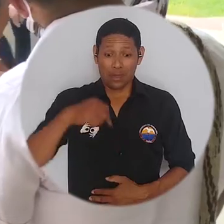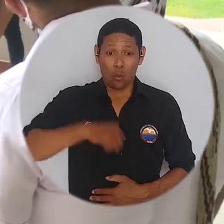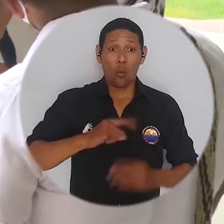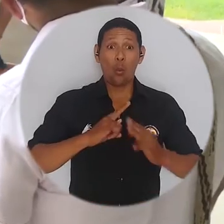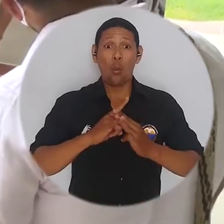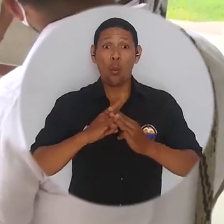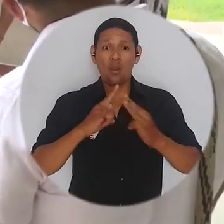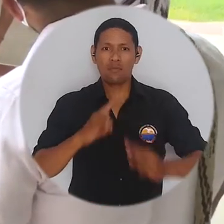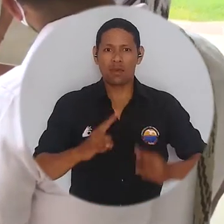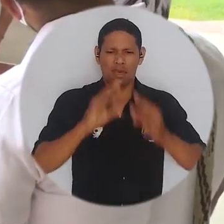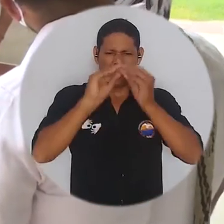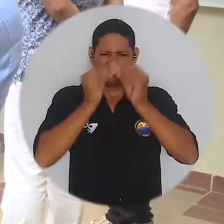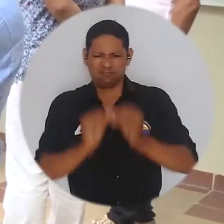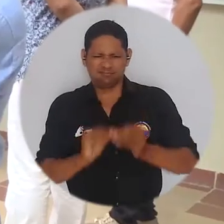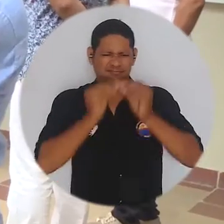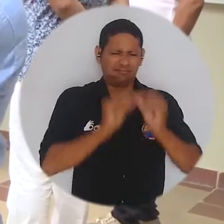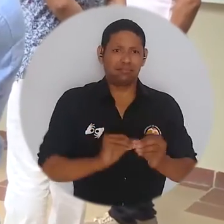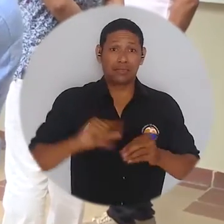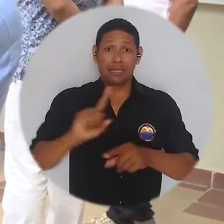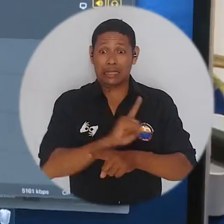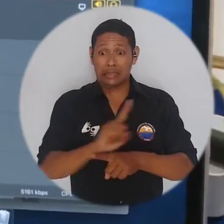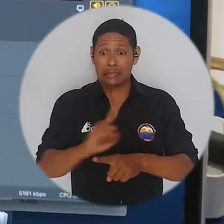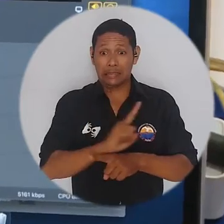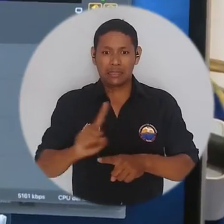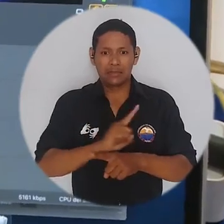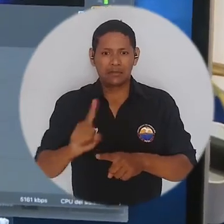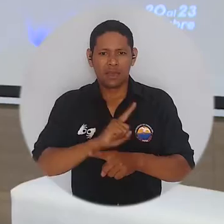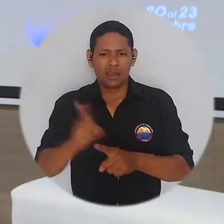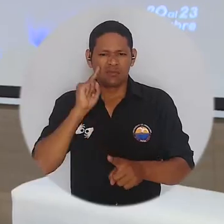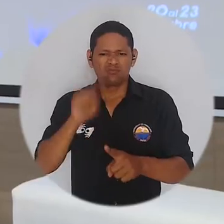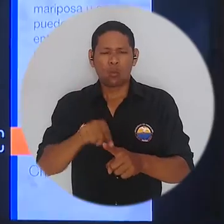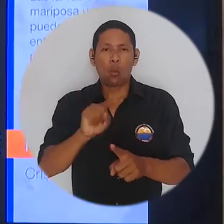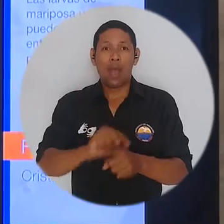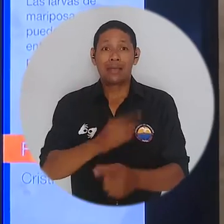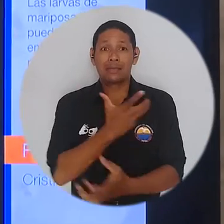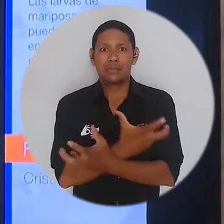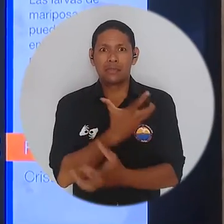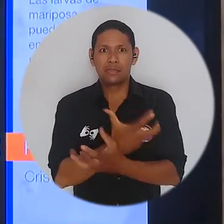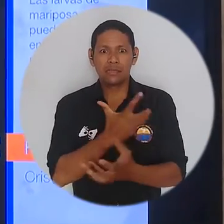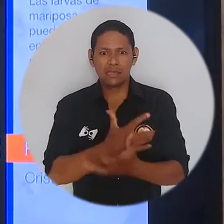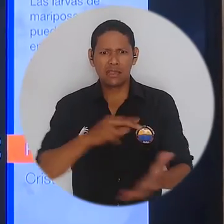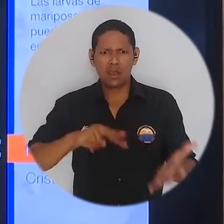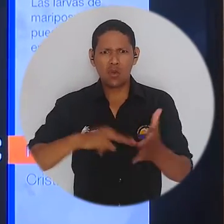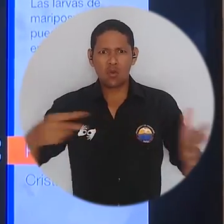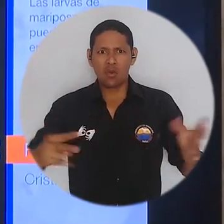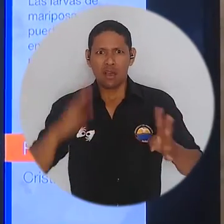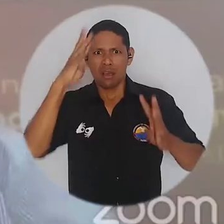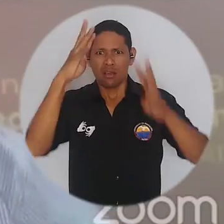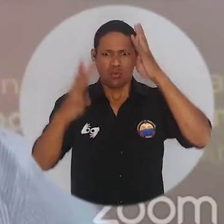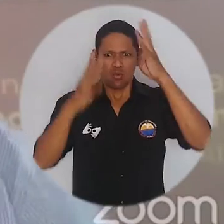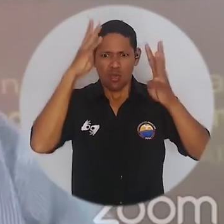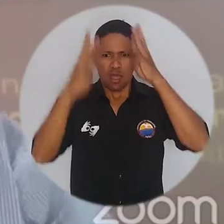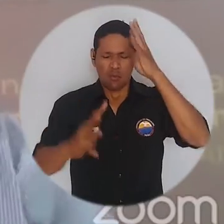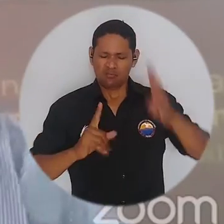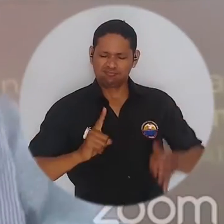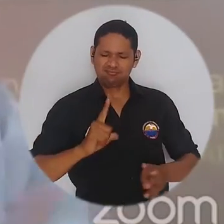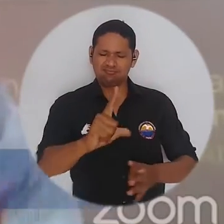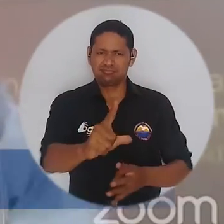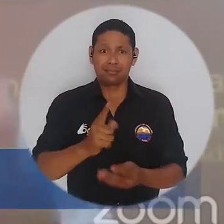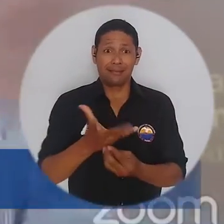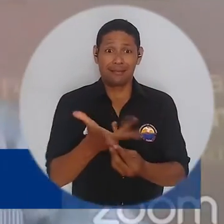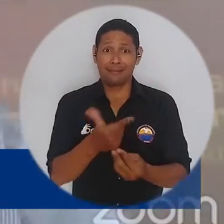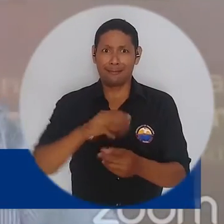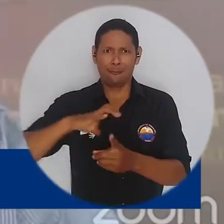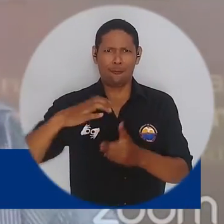Esto es Magdalena Crea, nuestra semana dedicada a la ciencia, la tecnología, la innovación, el entendimiento, la creación, el arte, la